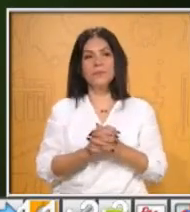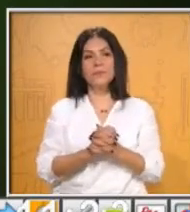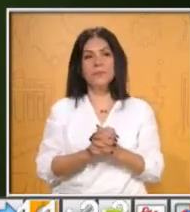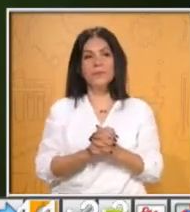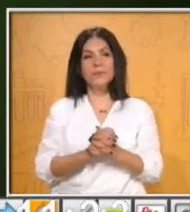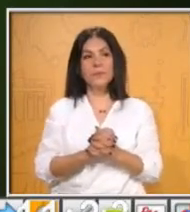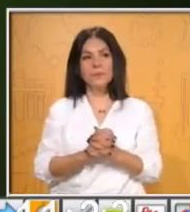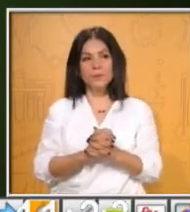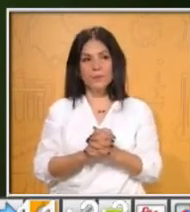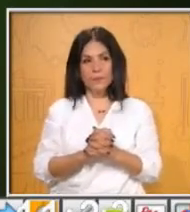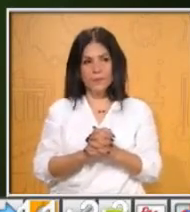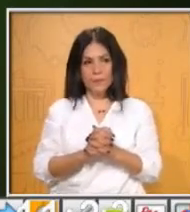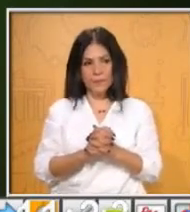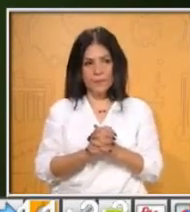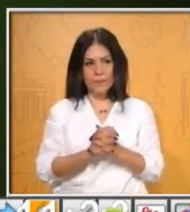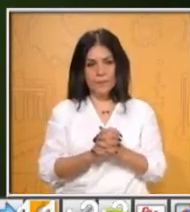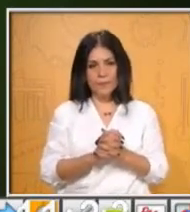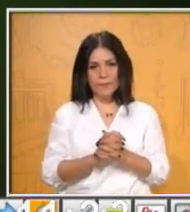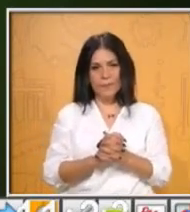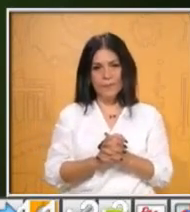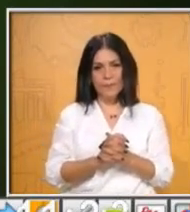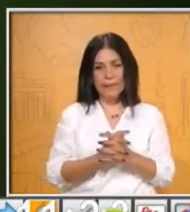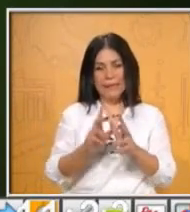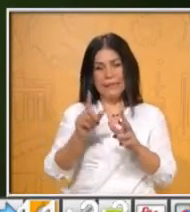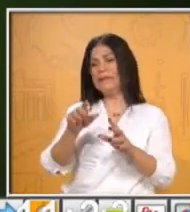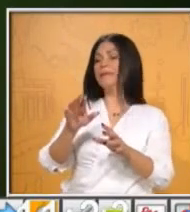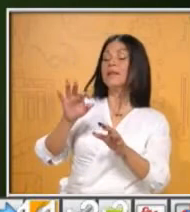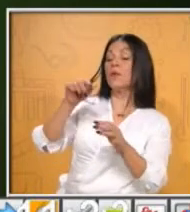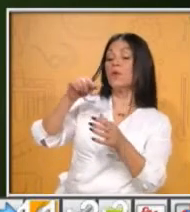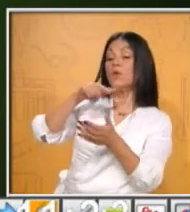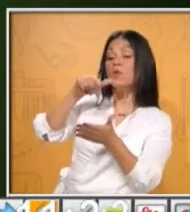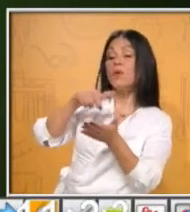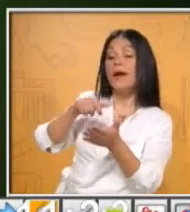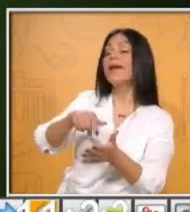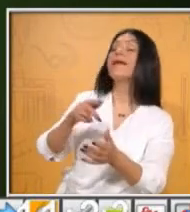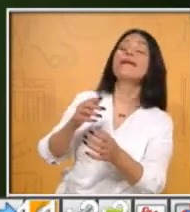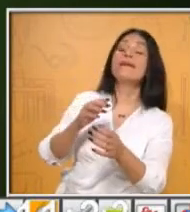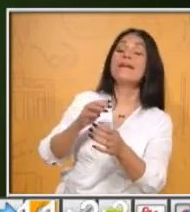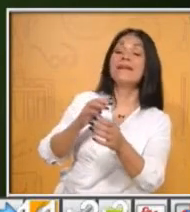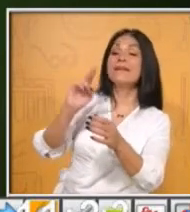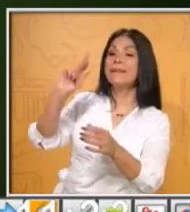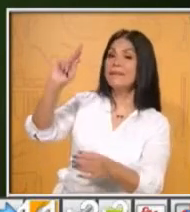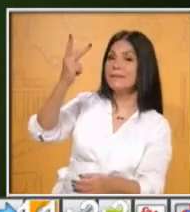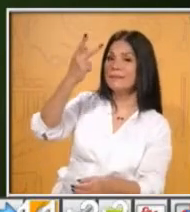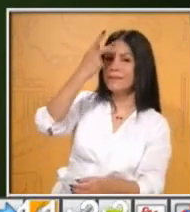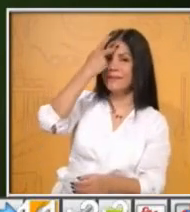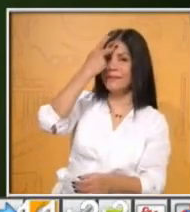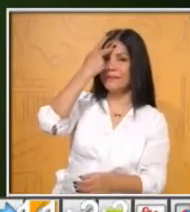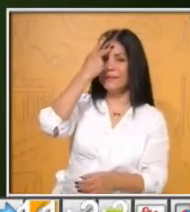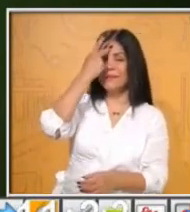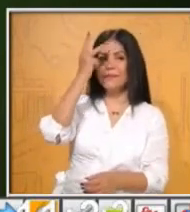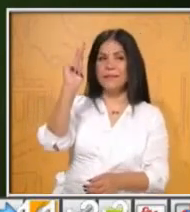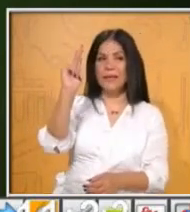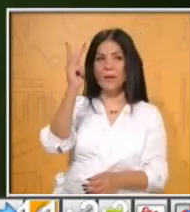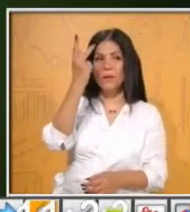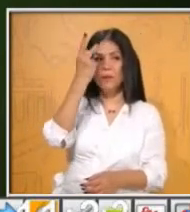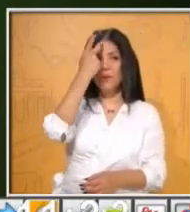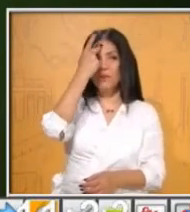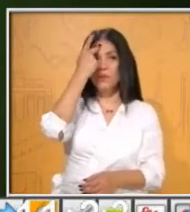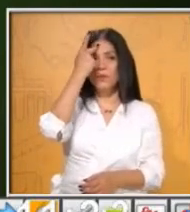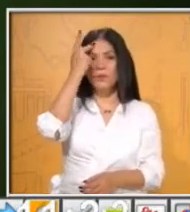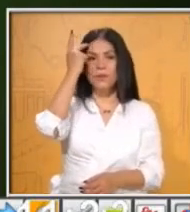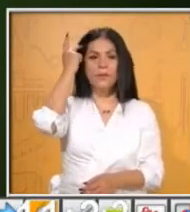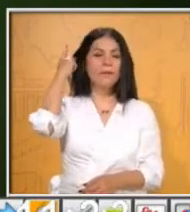La línea de salida sería en el estado de... San Luis Potosí. La siguiente indicación es, el